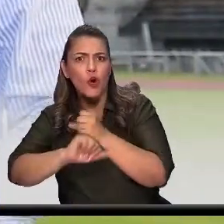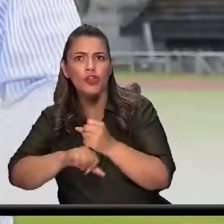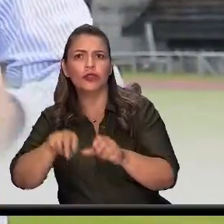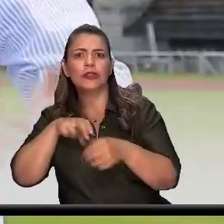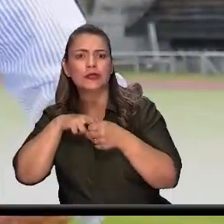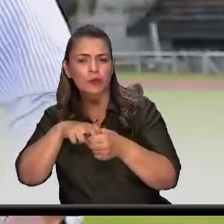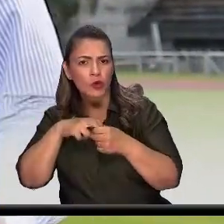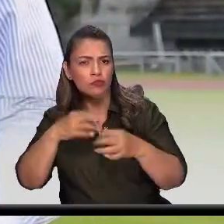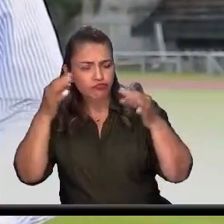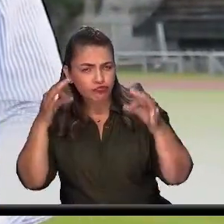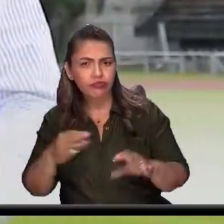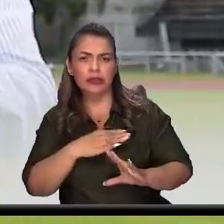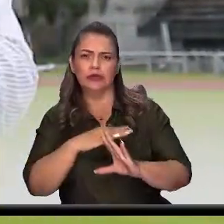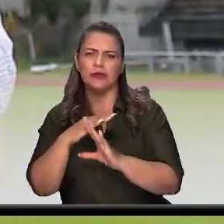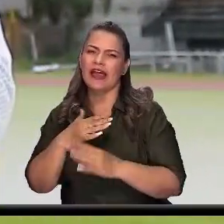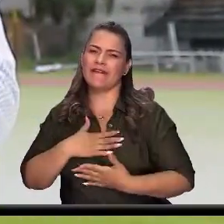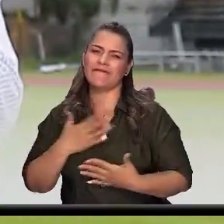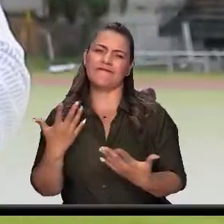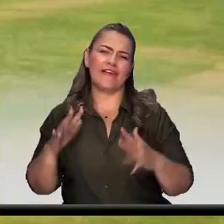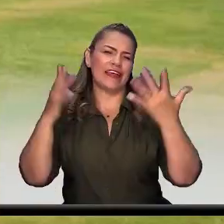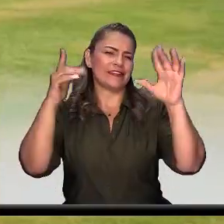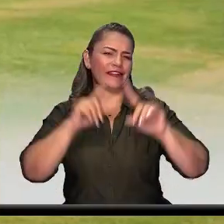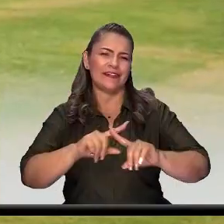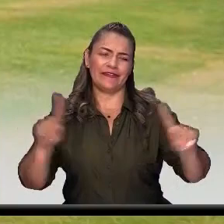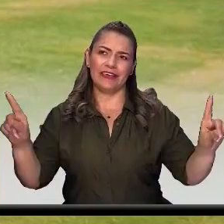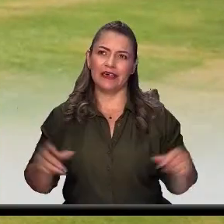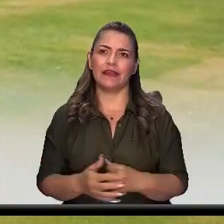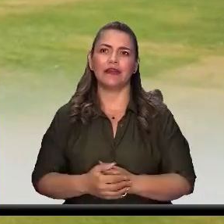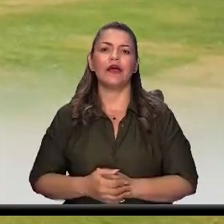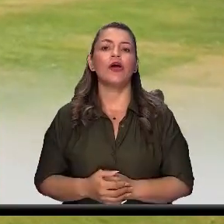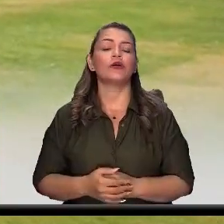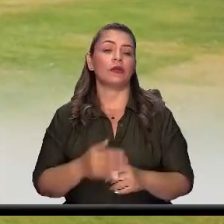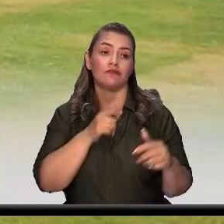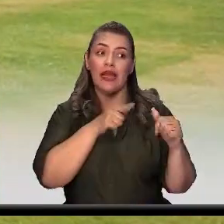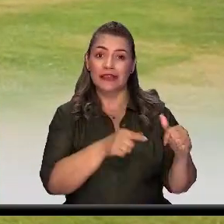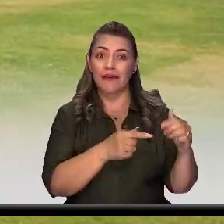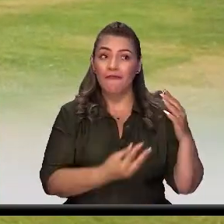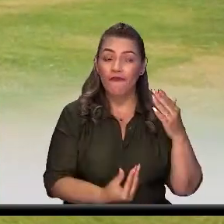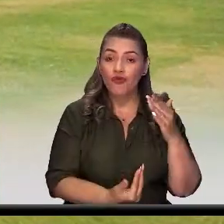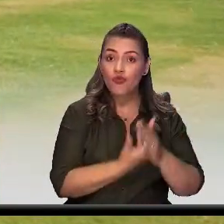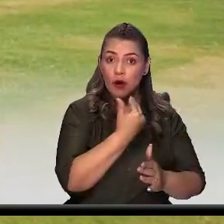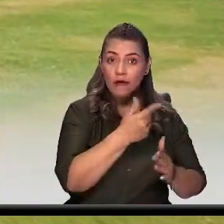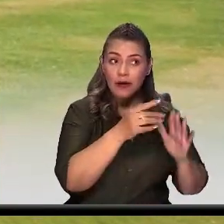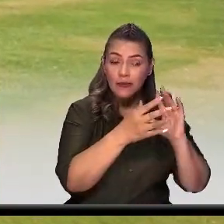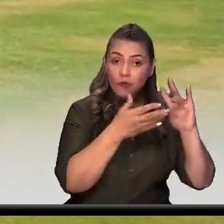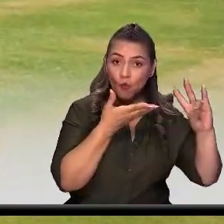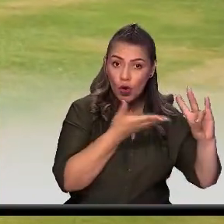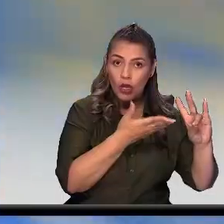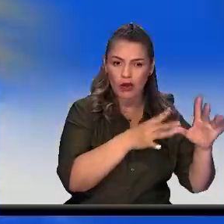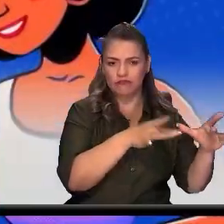fue una fiesta distinta un formato que llegó para quedarse. Las fiestas de todos, alcalde. Así es.